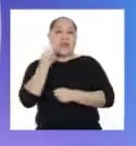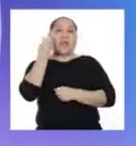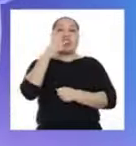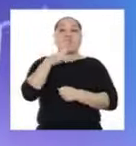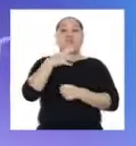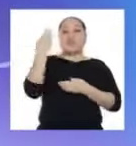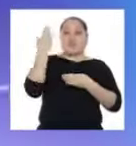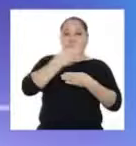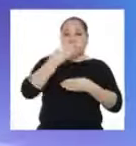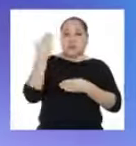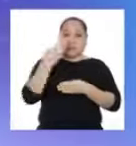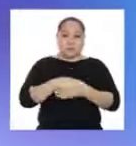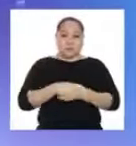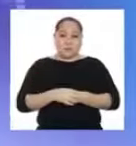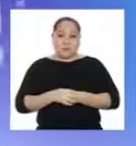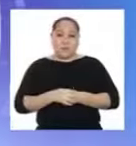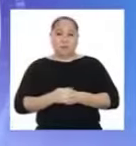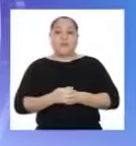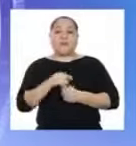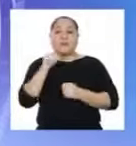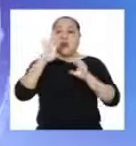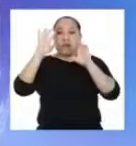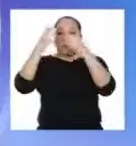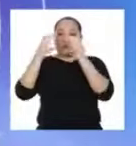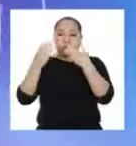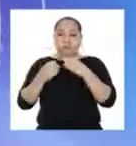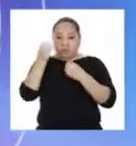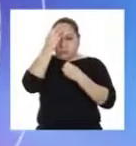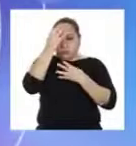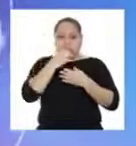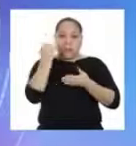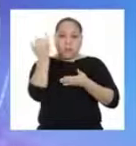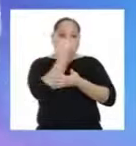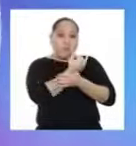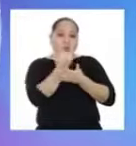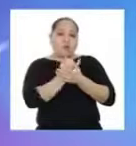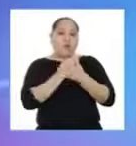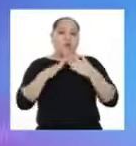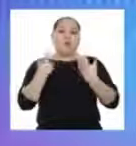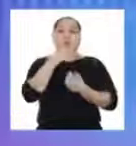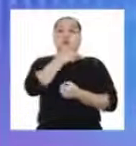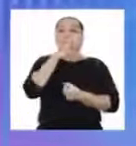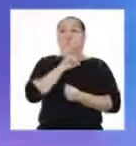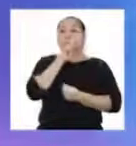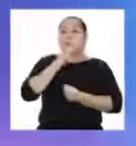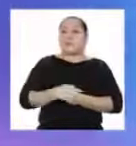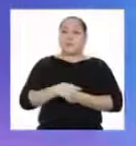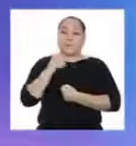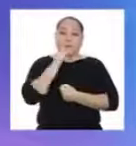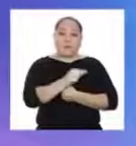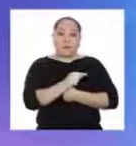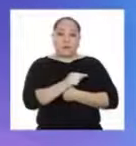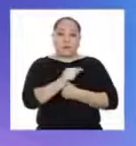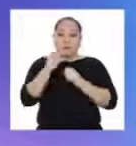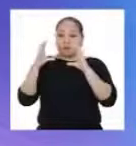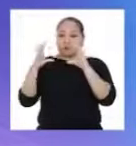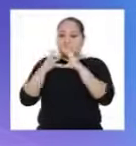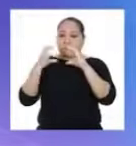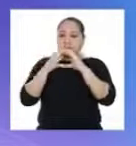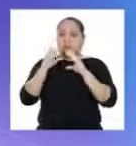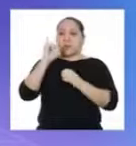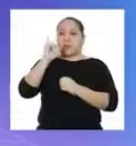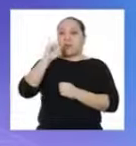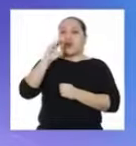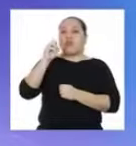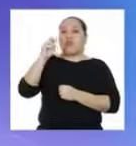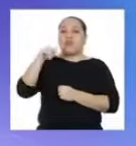las he visto 14 veces. Para clasificar los datos en el pictograma, podemos utilizar una leyenda